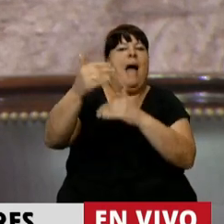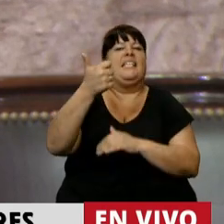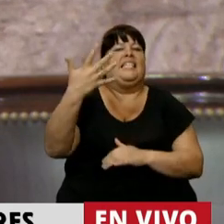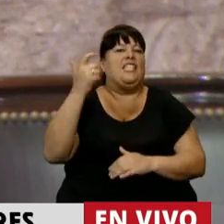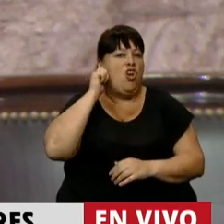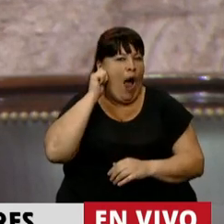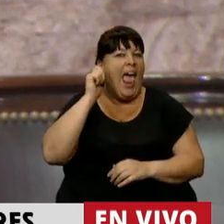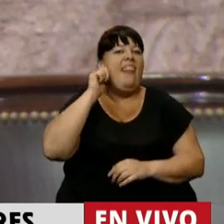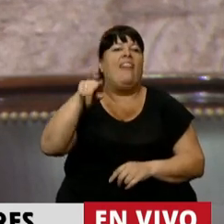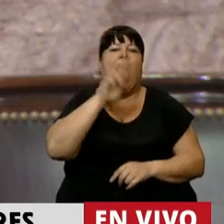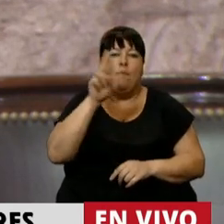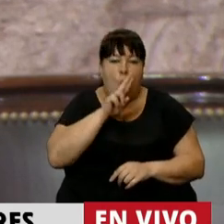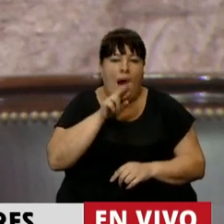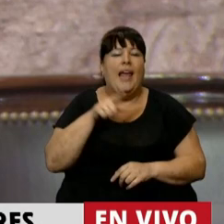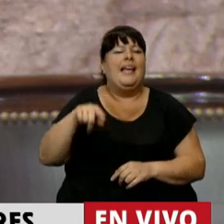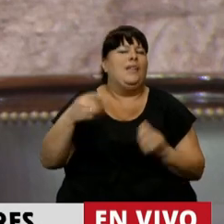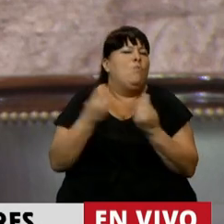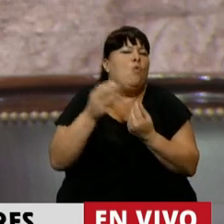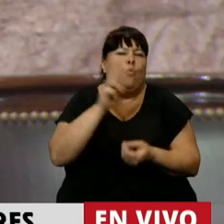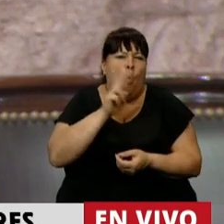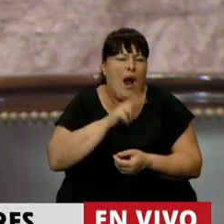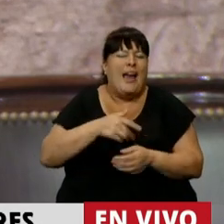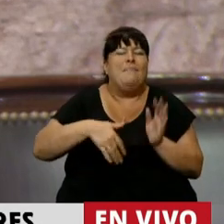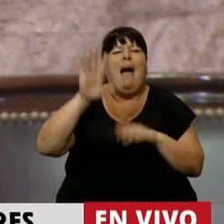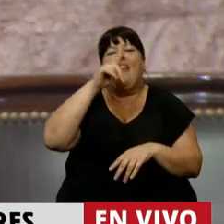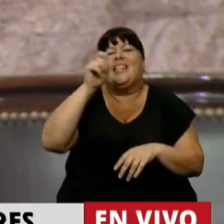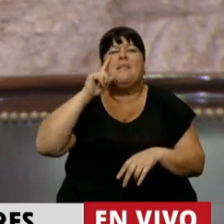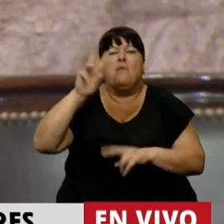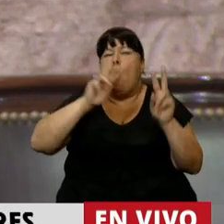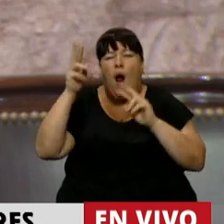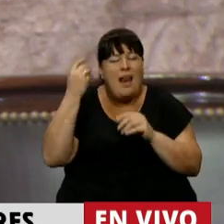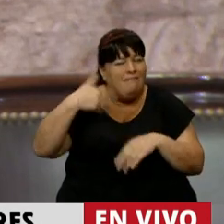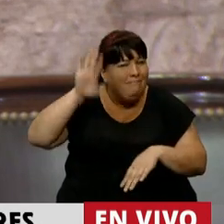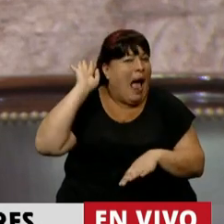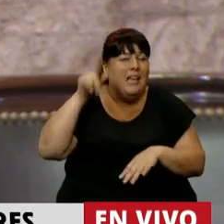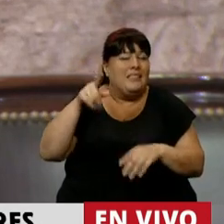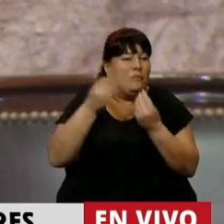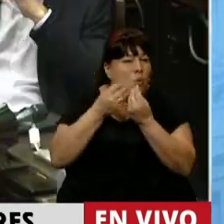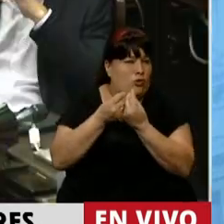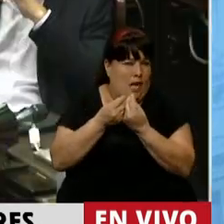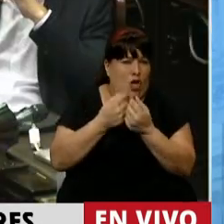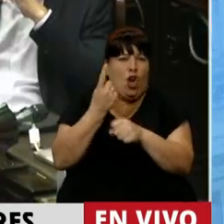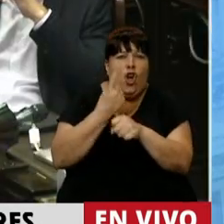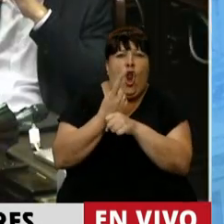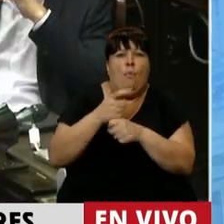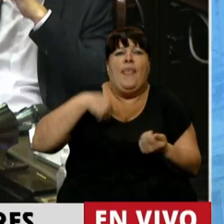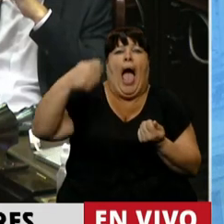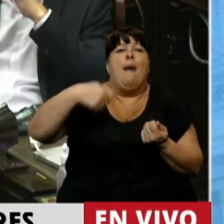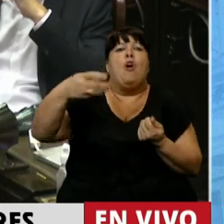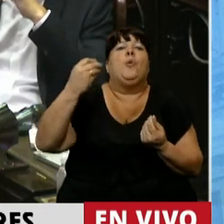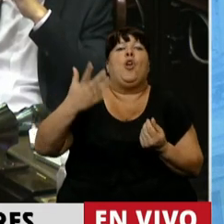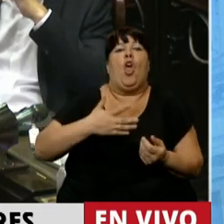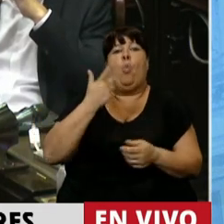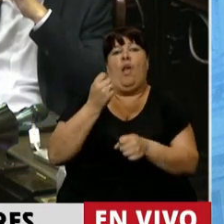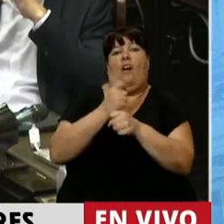años la edad de esas mujeres que son muchísimas, son cientos de miles de mujeres, muchas de ellas no han podido tener esos aportes porque sus